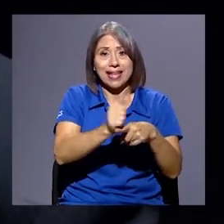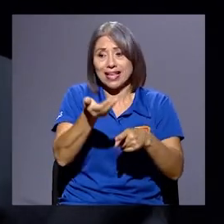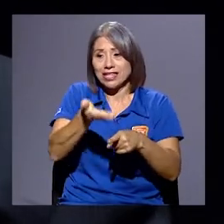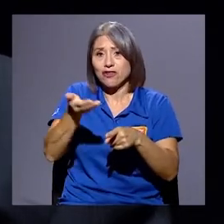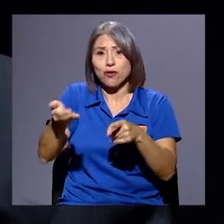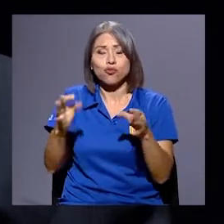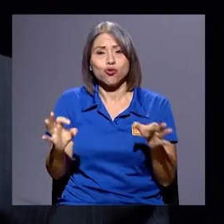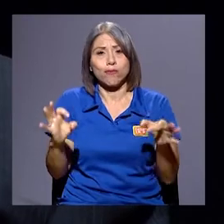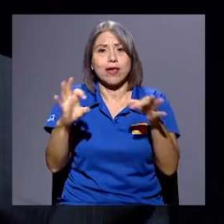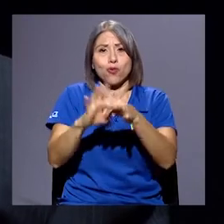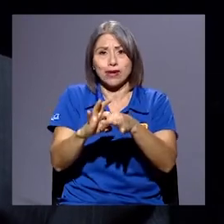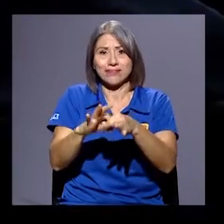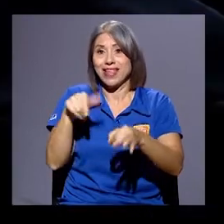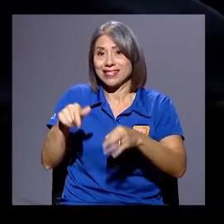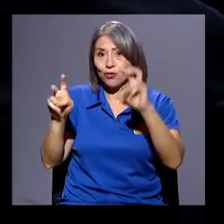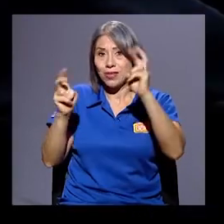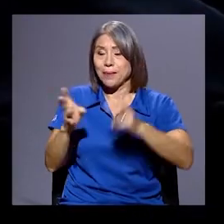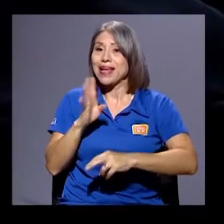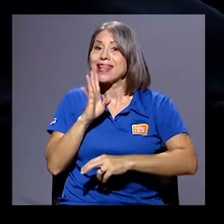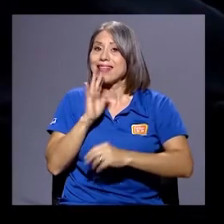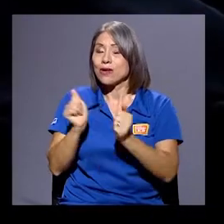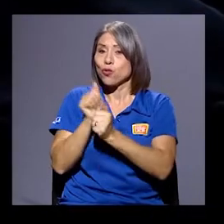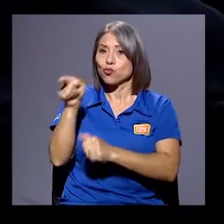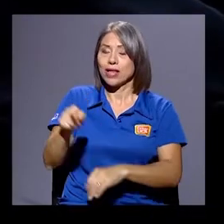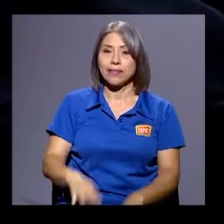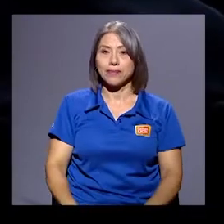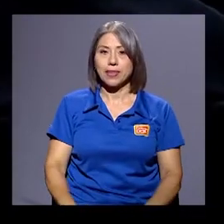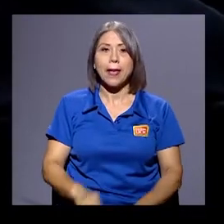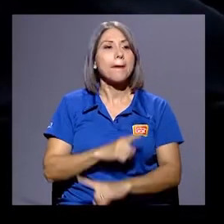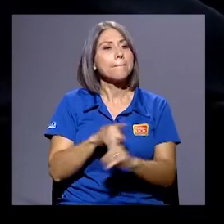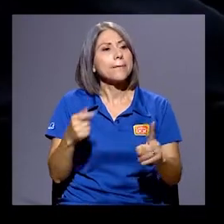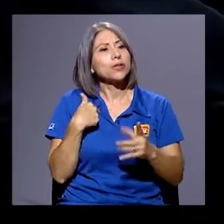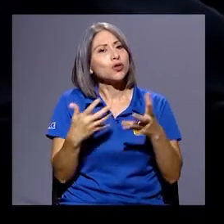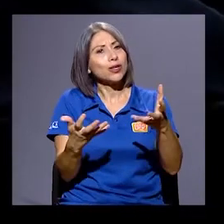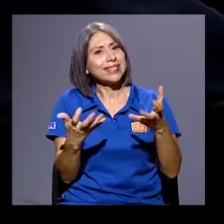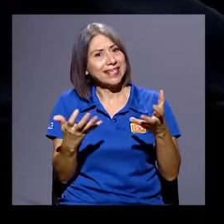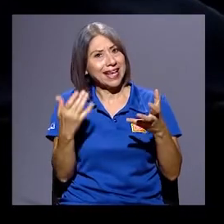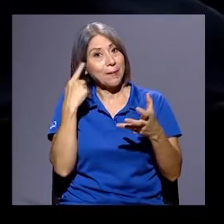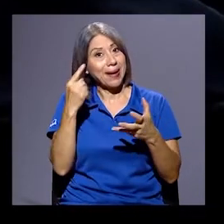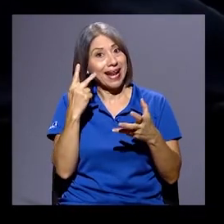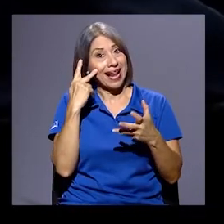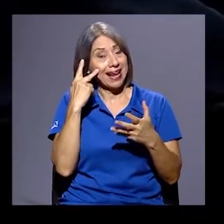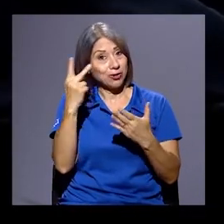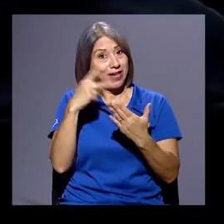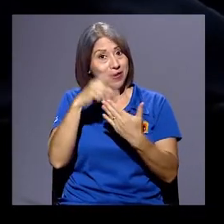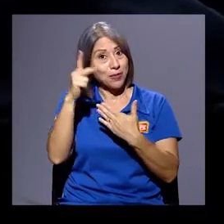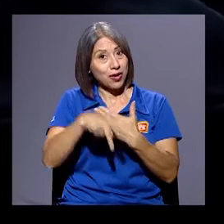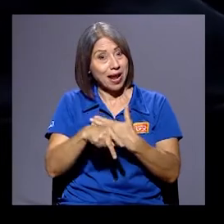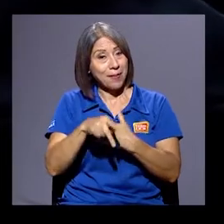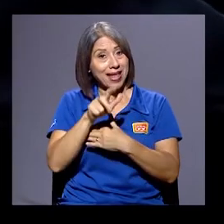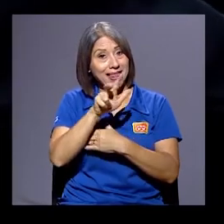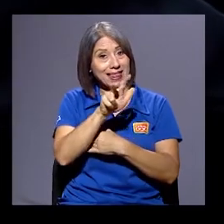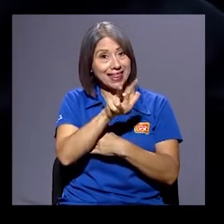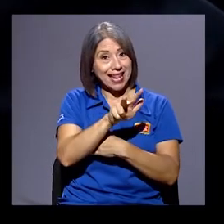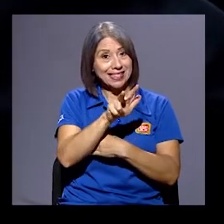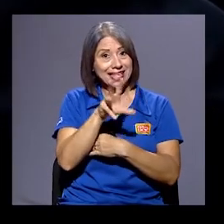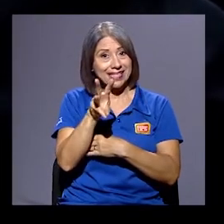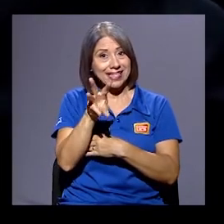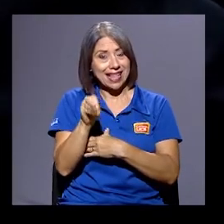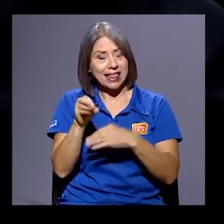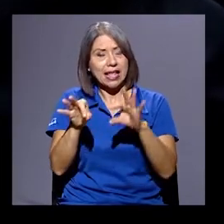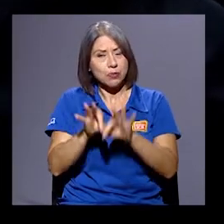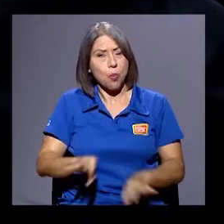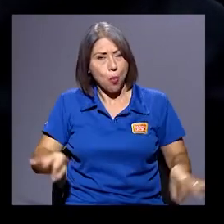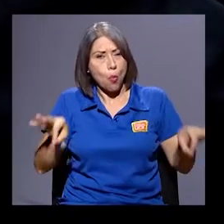fundamental que quería tratar hoy con usted, Marlon. Don Randal, pero sí quisiera nada más como para que la gente que ve 360 entienda esto porque es muy importante. Usted nos dio ahora una